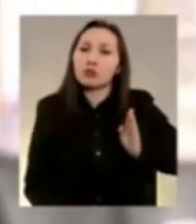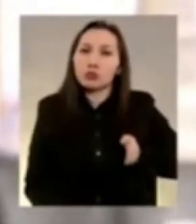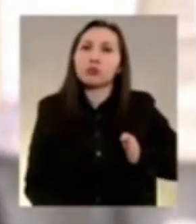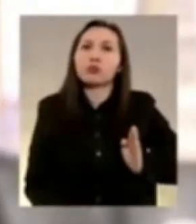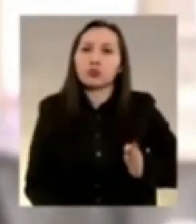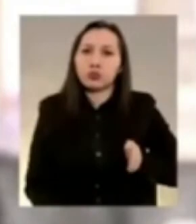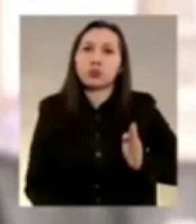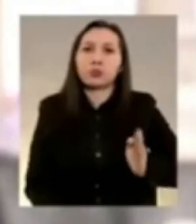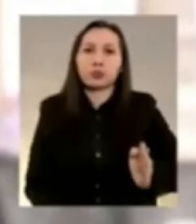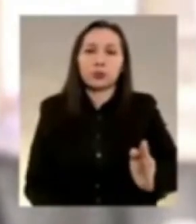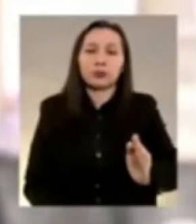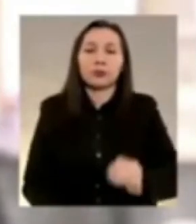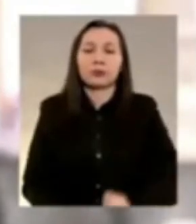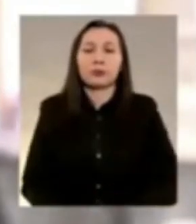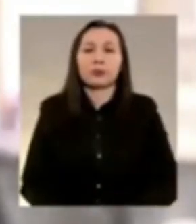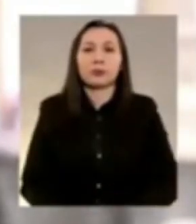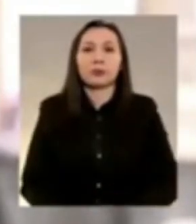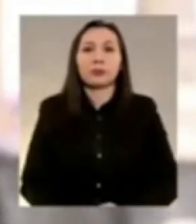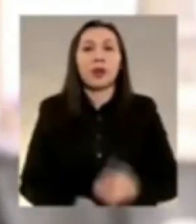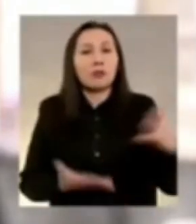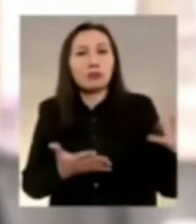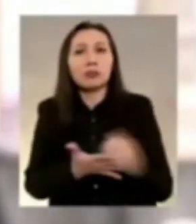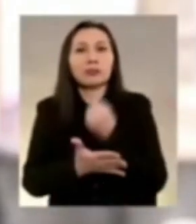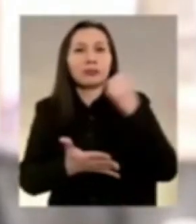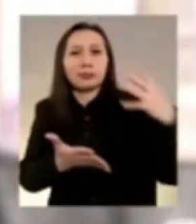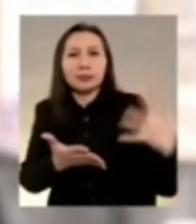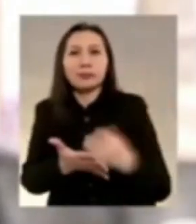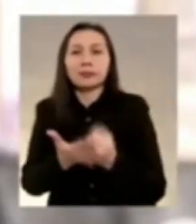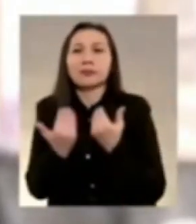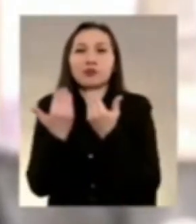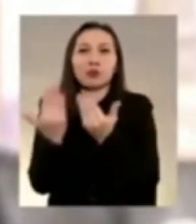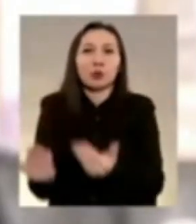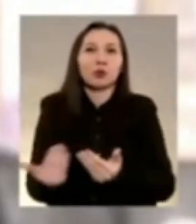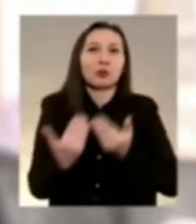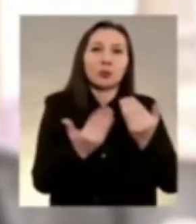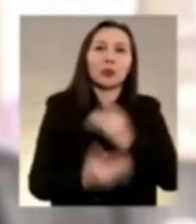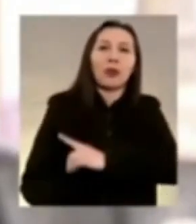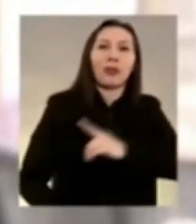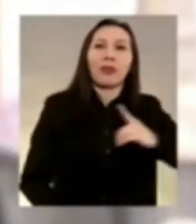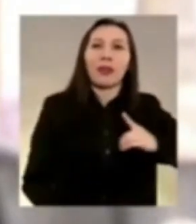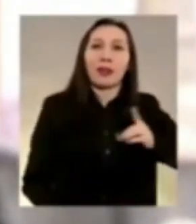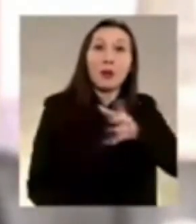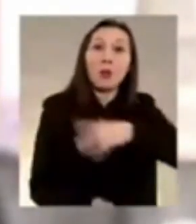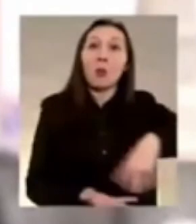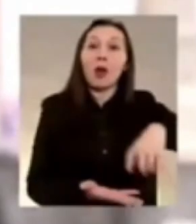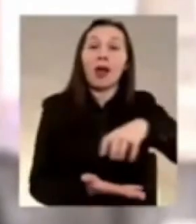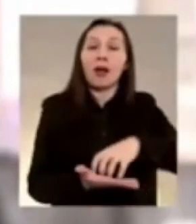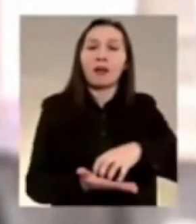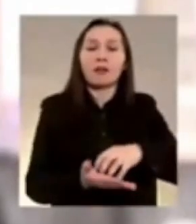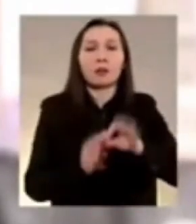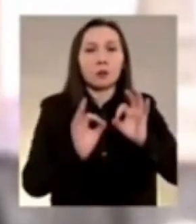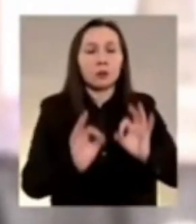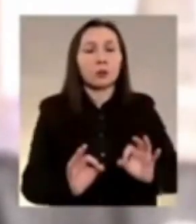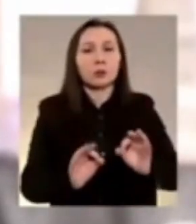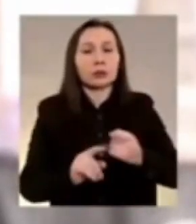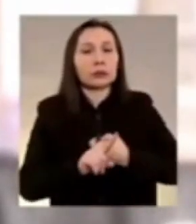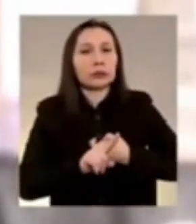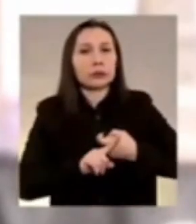de los chilenos por salvaguardarlos en medio de las injusticias en lo que ocurre ese